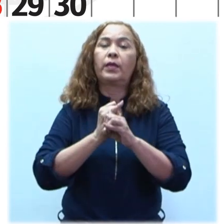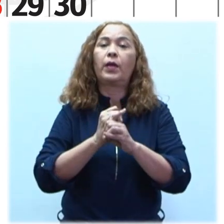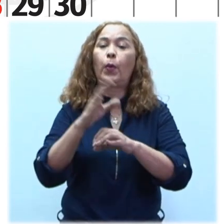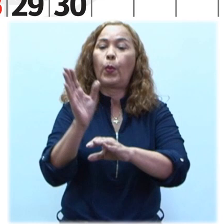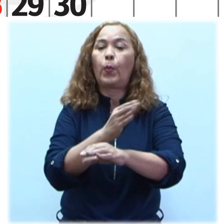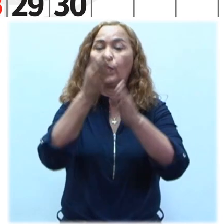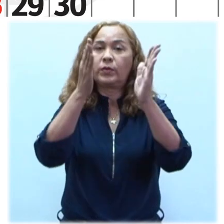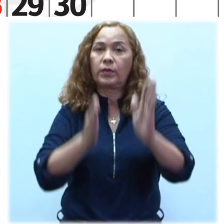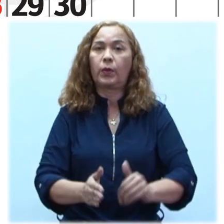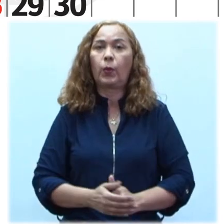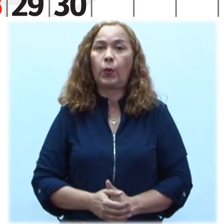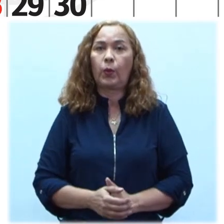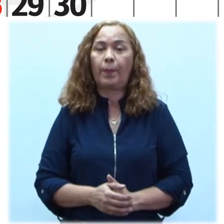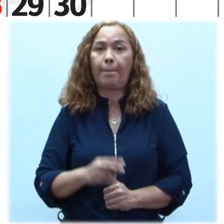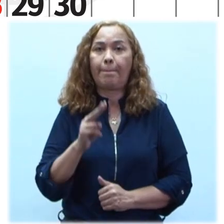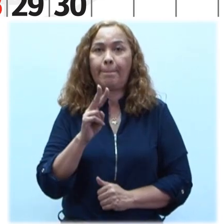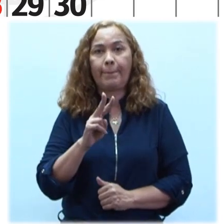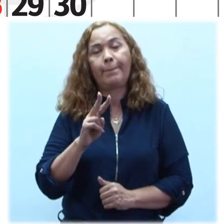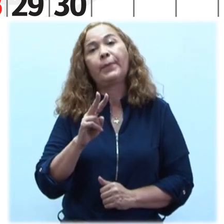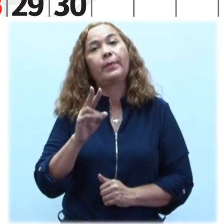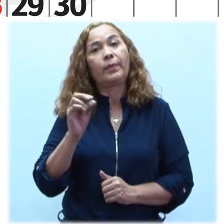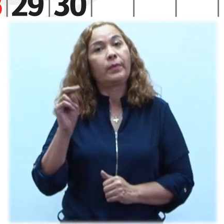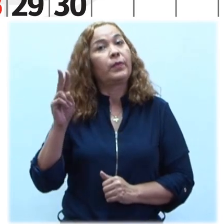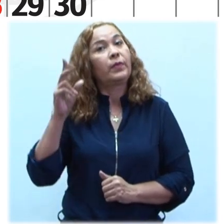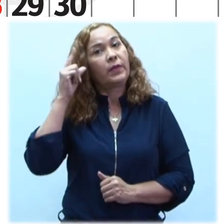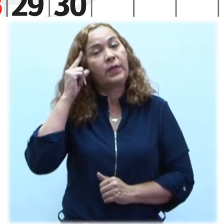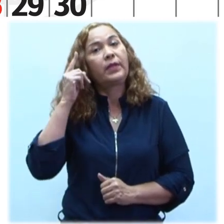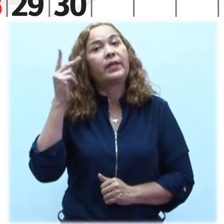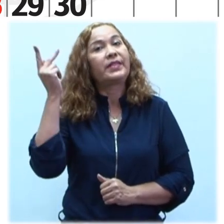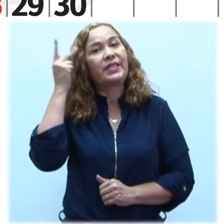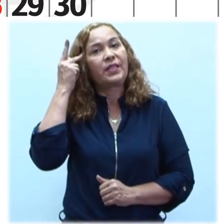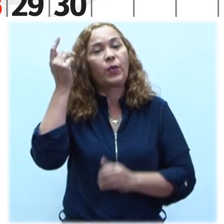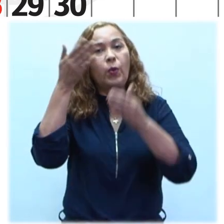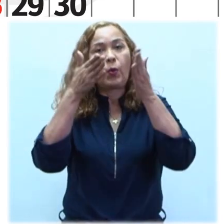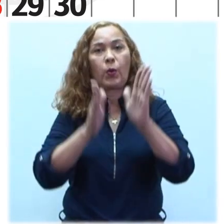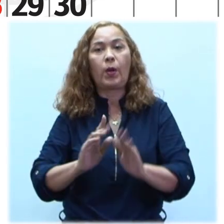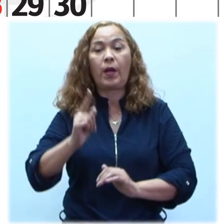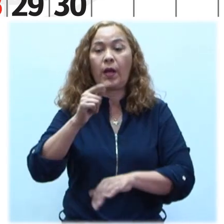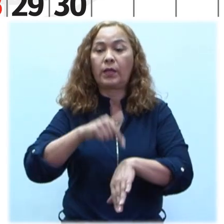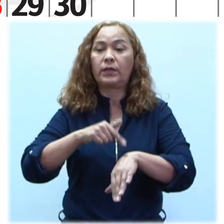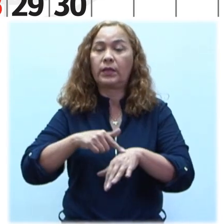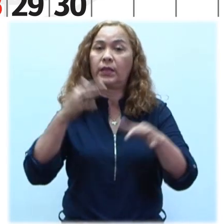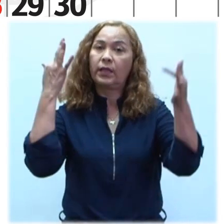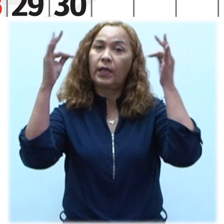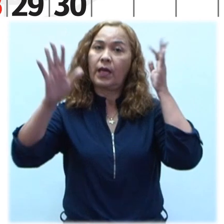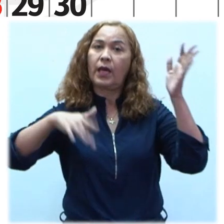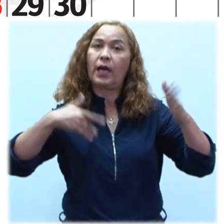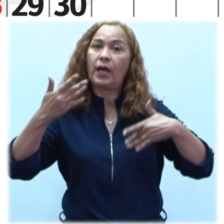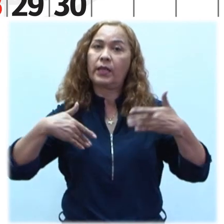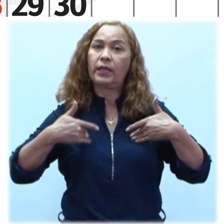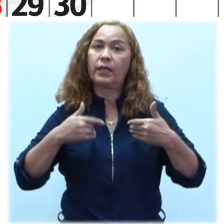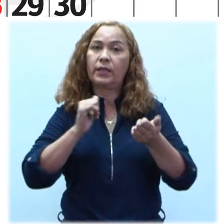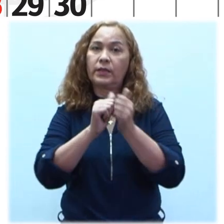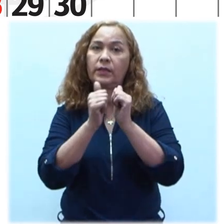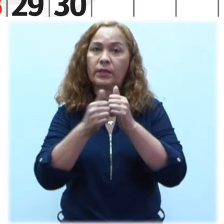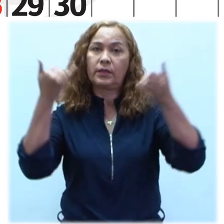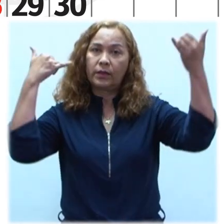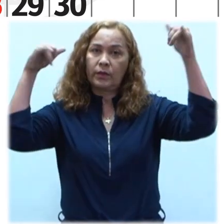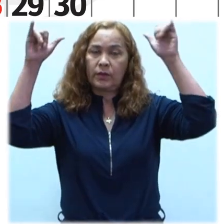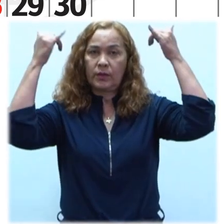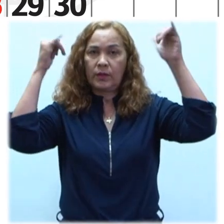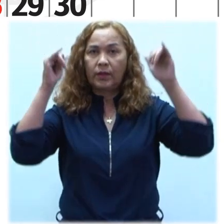Internacional del Músico Día del Psicólogo Primer momento Festividad de Actividades